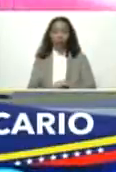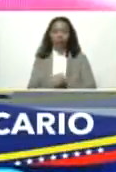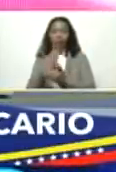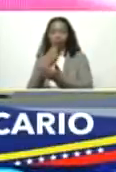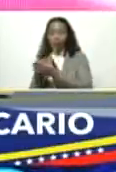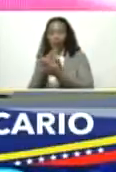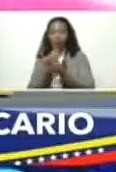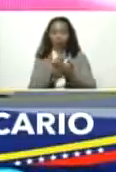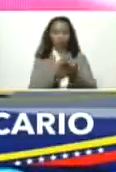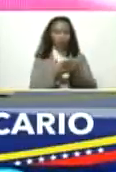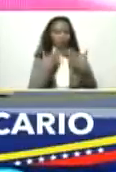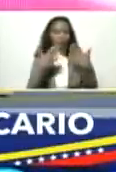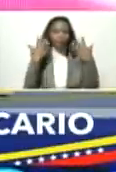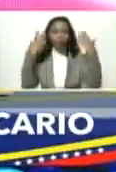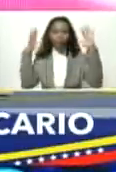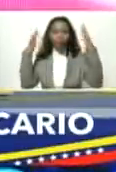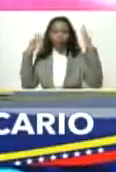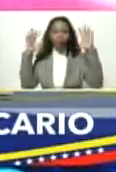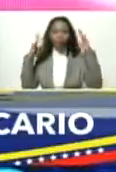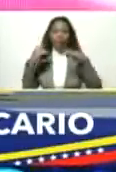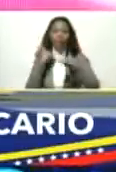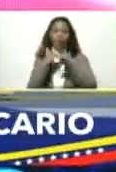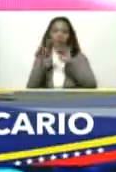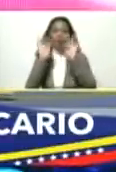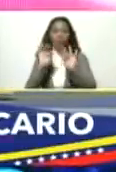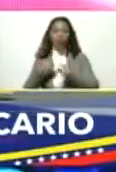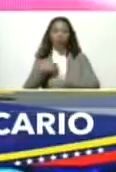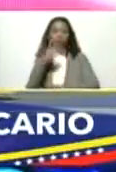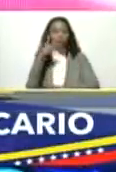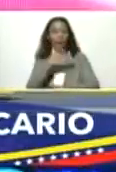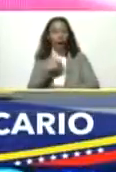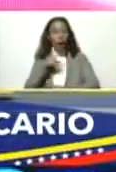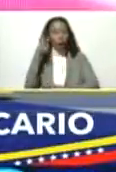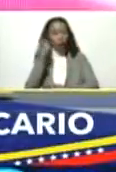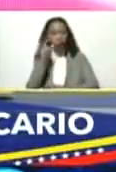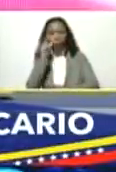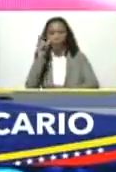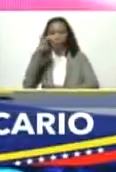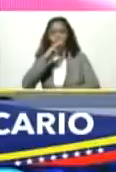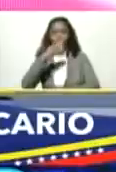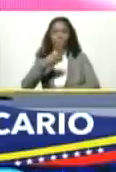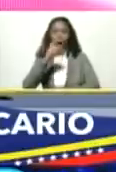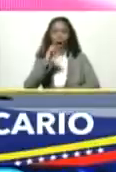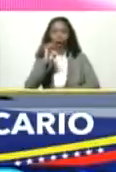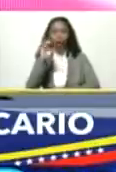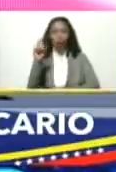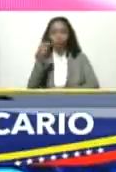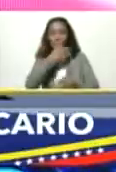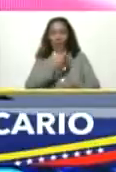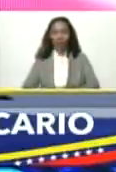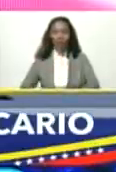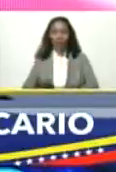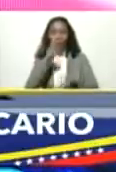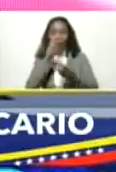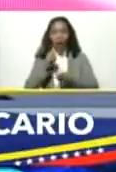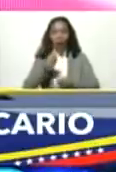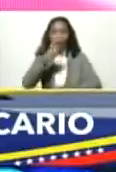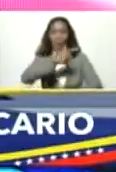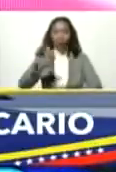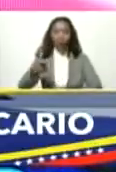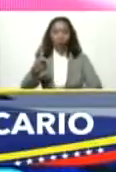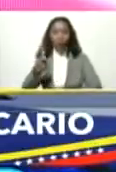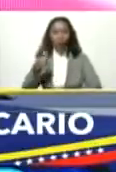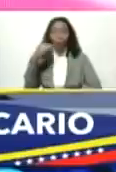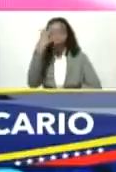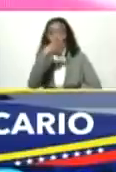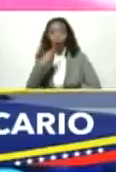gracias igualmente me gustaría escuchar a Pedro Rojas presidente de los banqueros